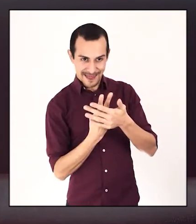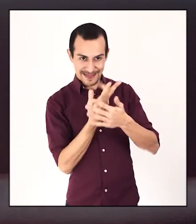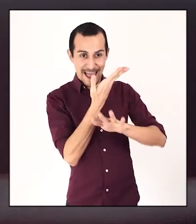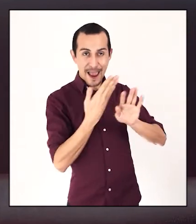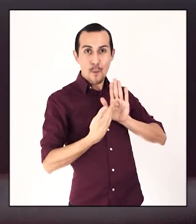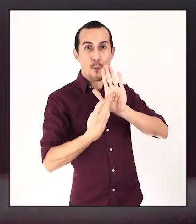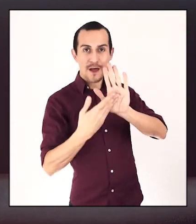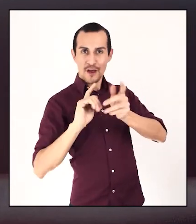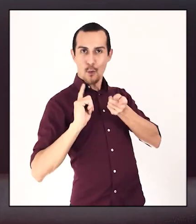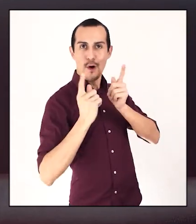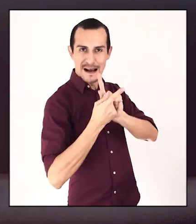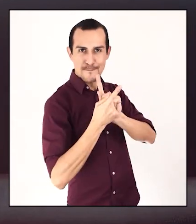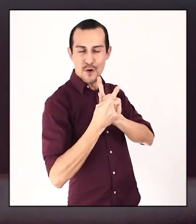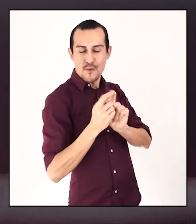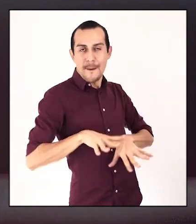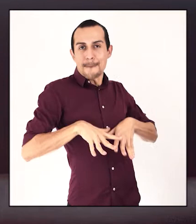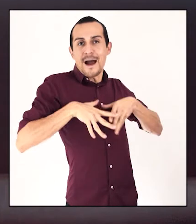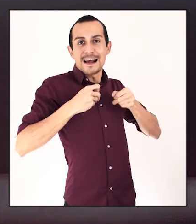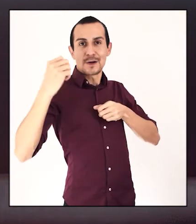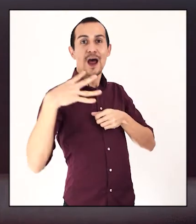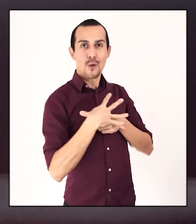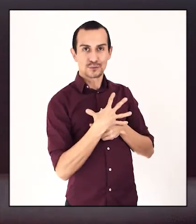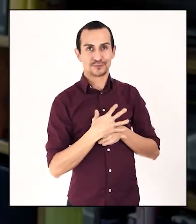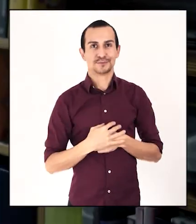arte hay un cambio, hay una esperanza, hay una luz.